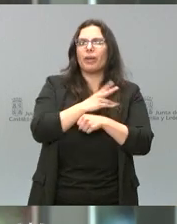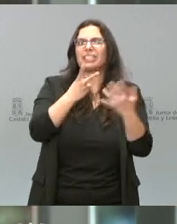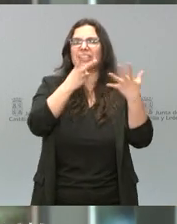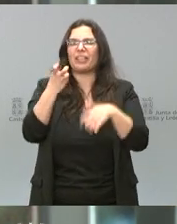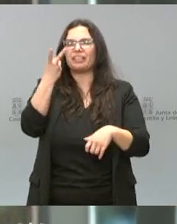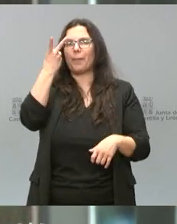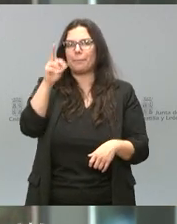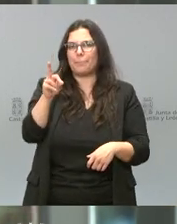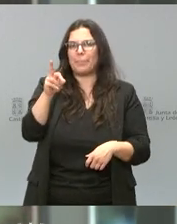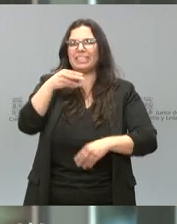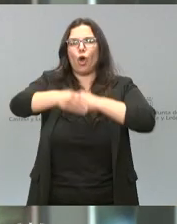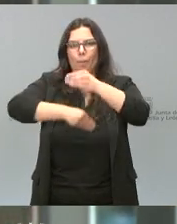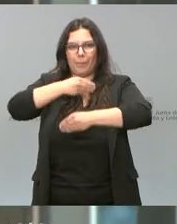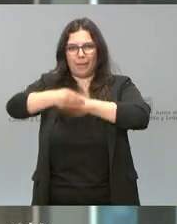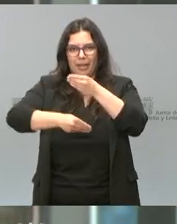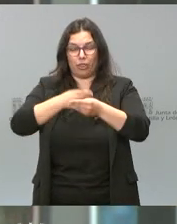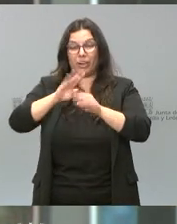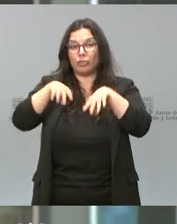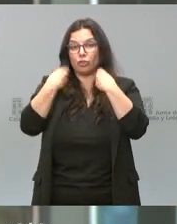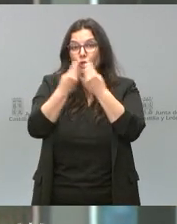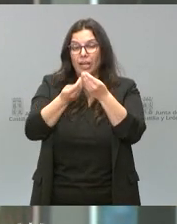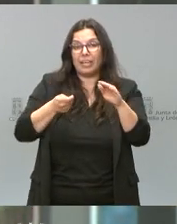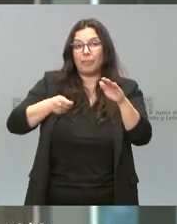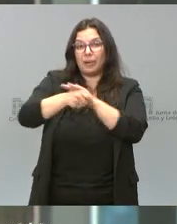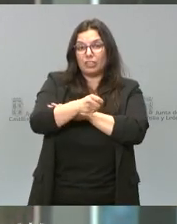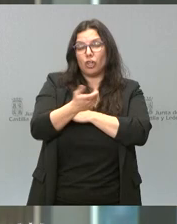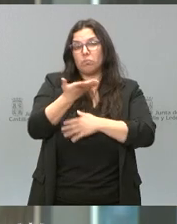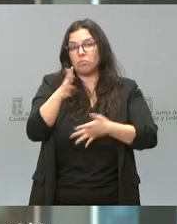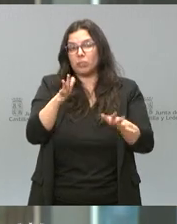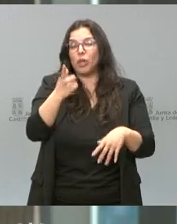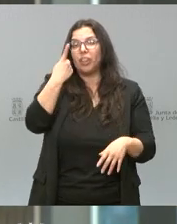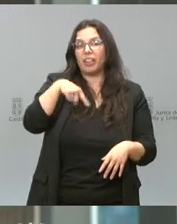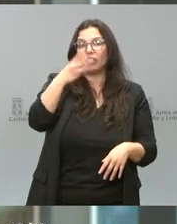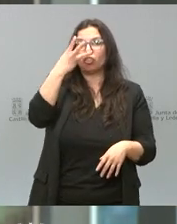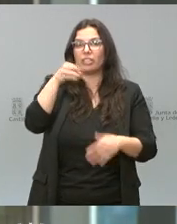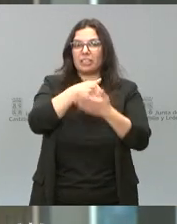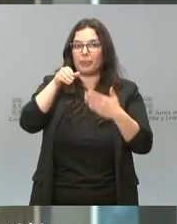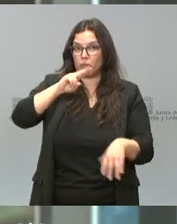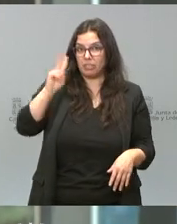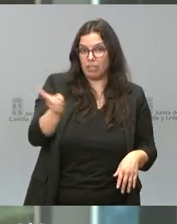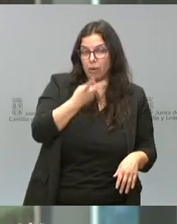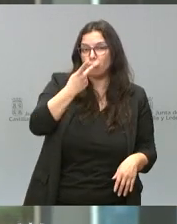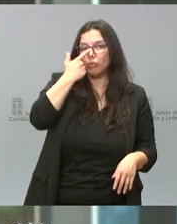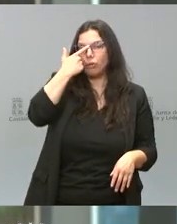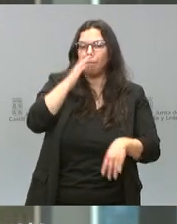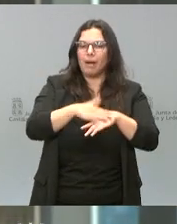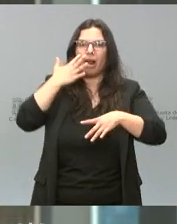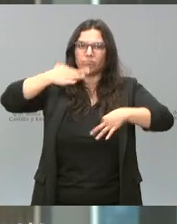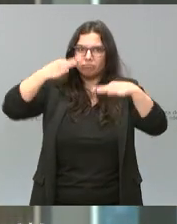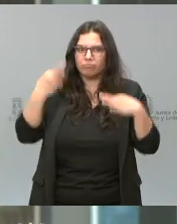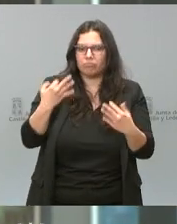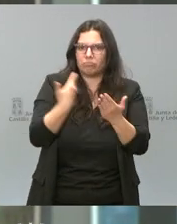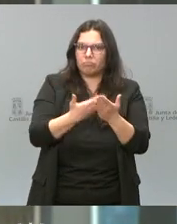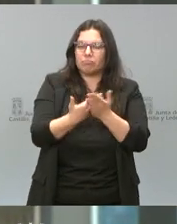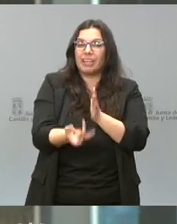operaciones con un total de inversión en torno a unos 130 millones de euros y que van a garantizar o a